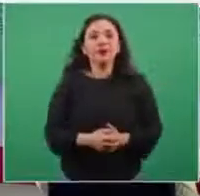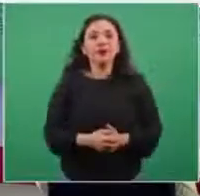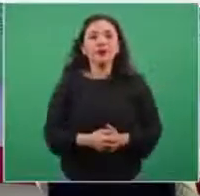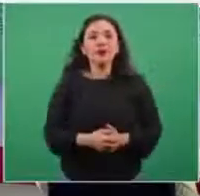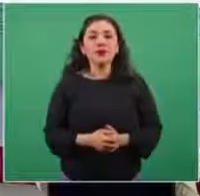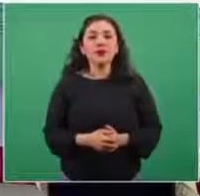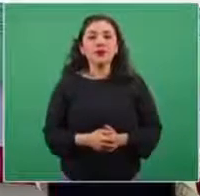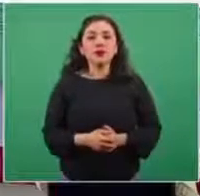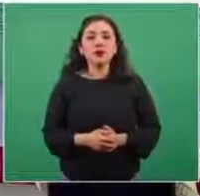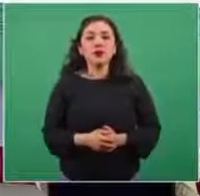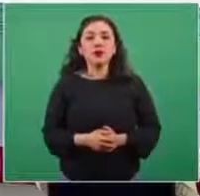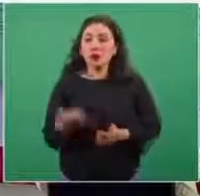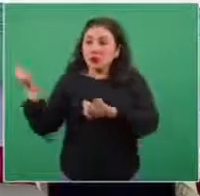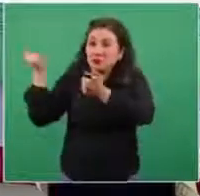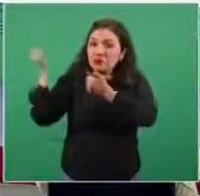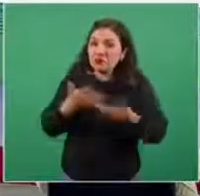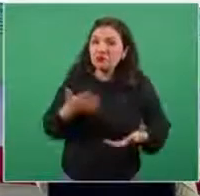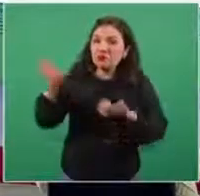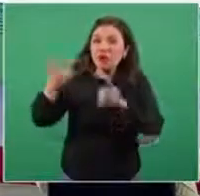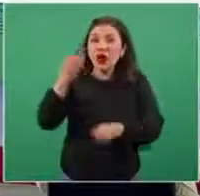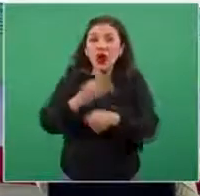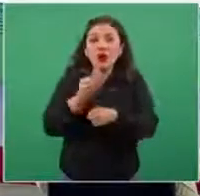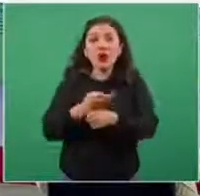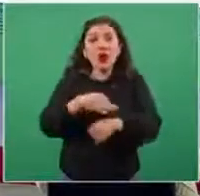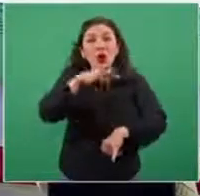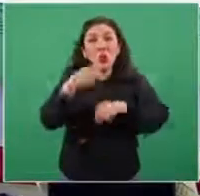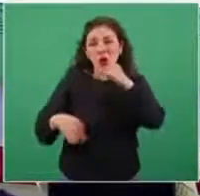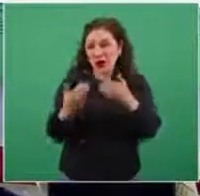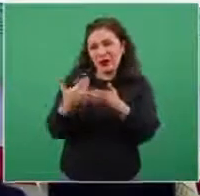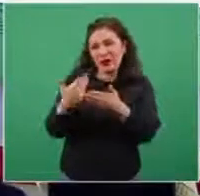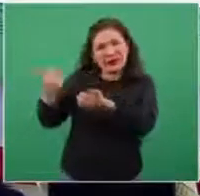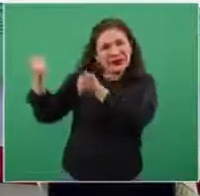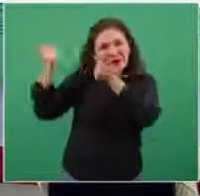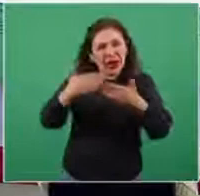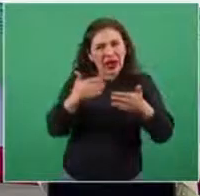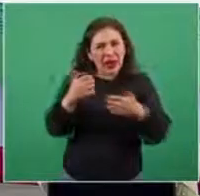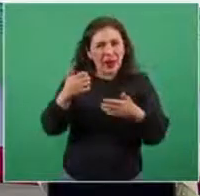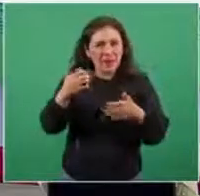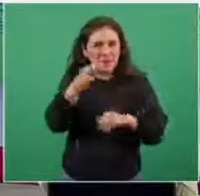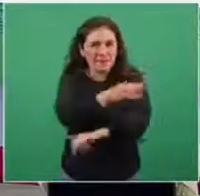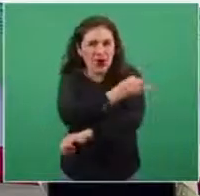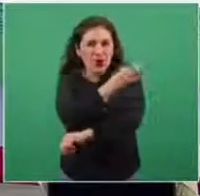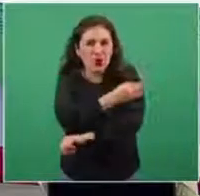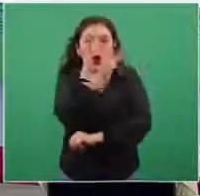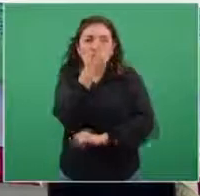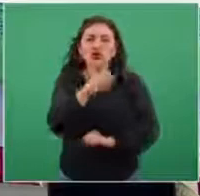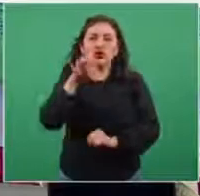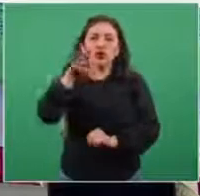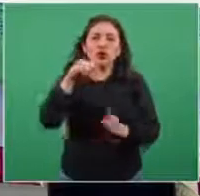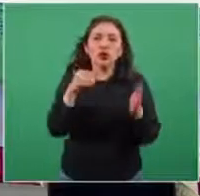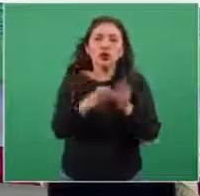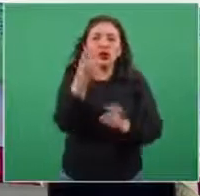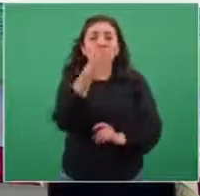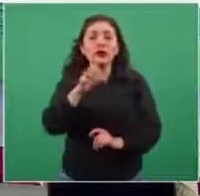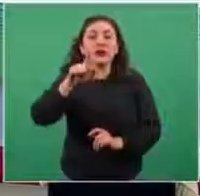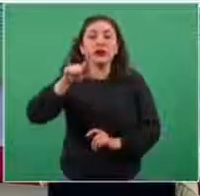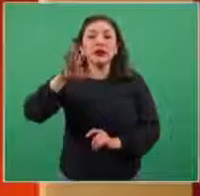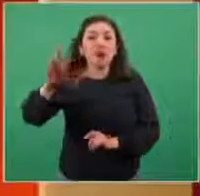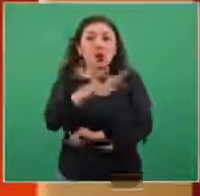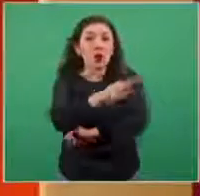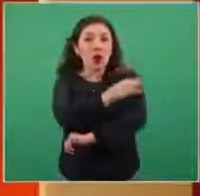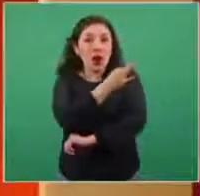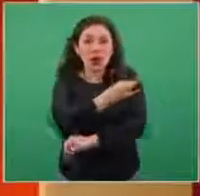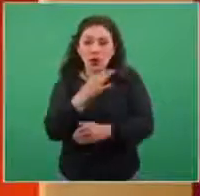la distribución del uso de los paquetes, 58 por ciento de este paquete más reciente de 219 mil 375 dosis